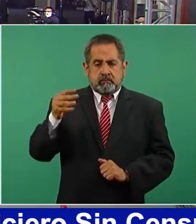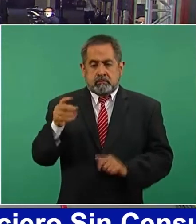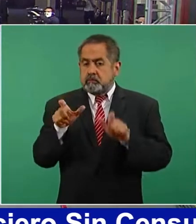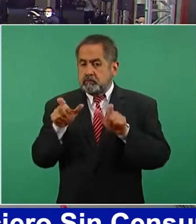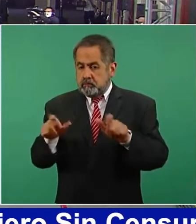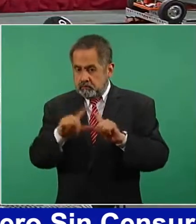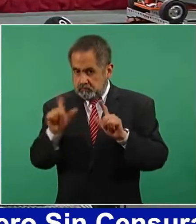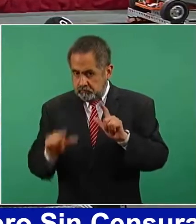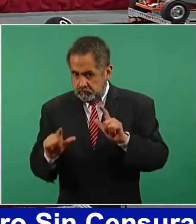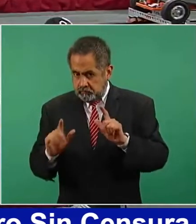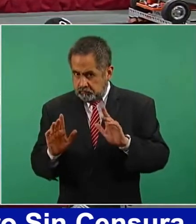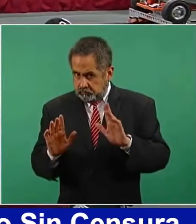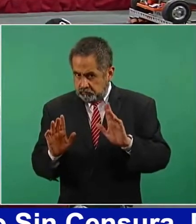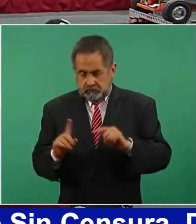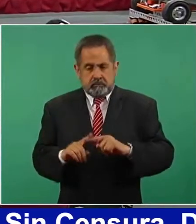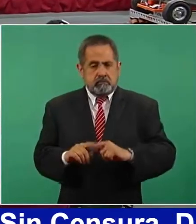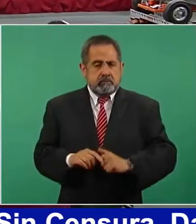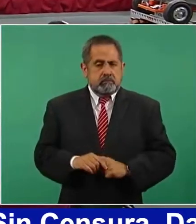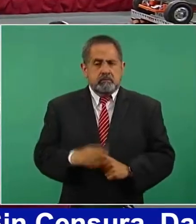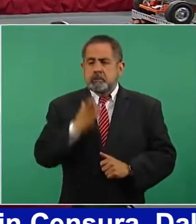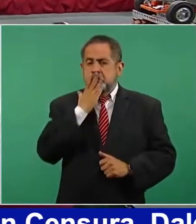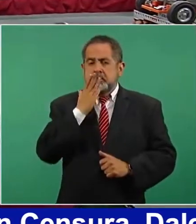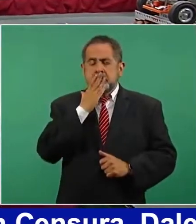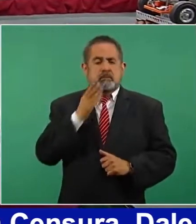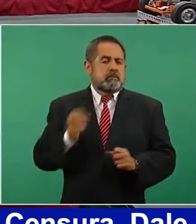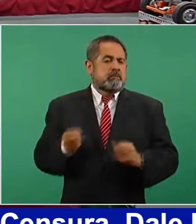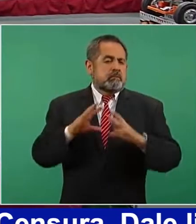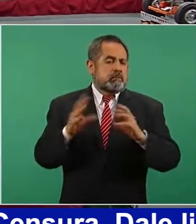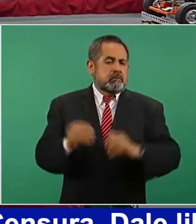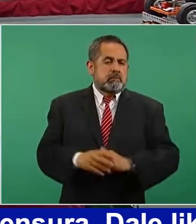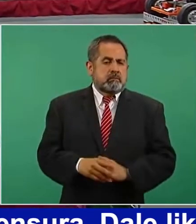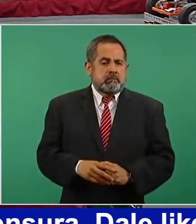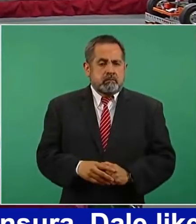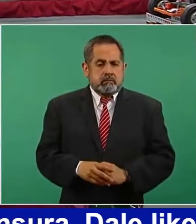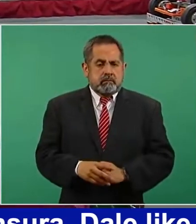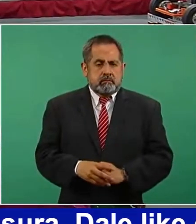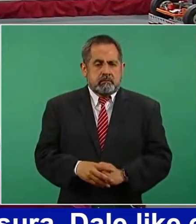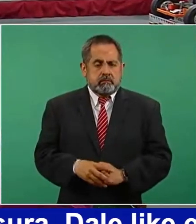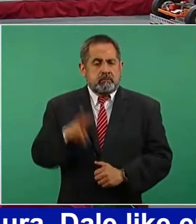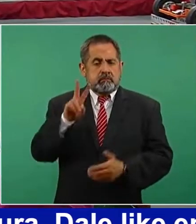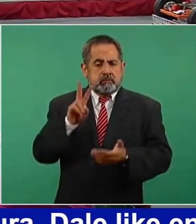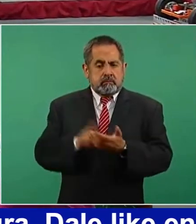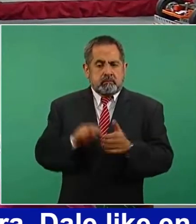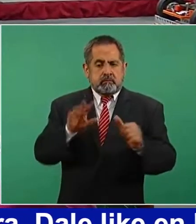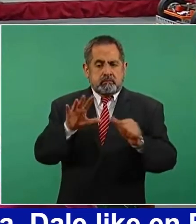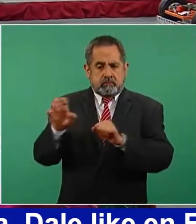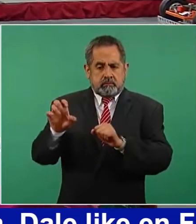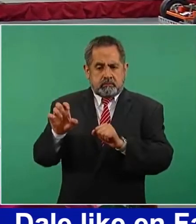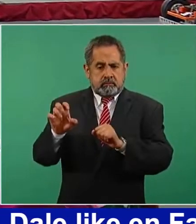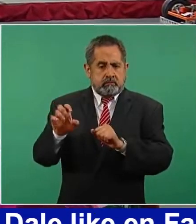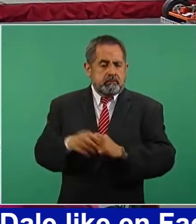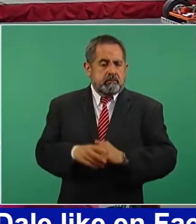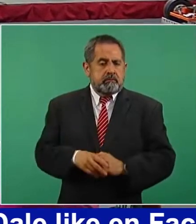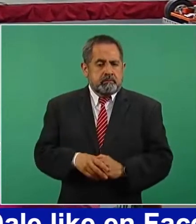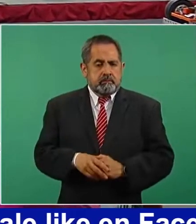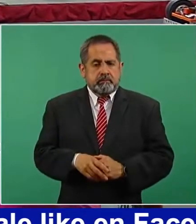Nacional. En Sonora, dos mil 689.